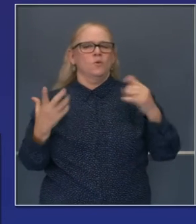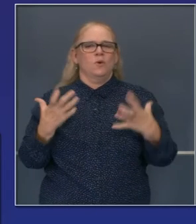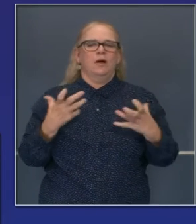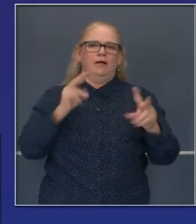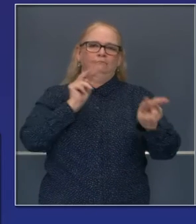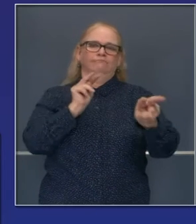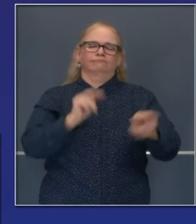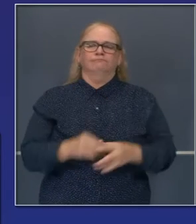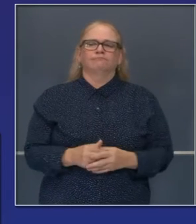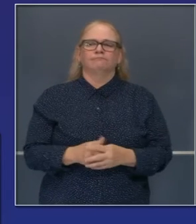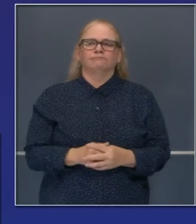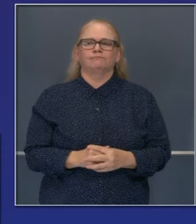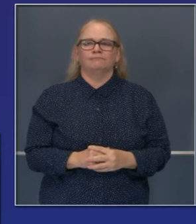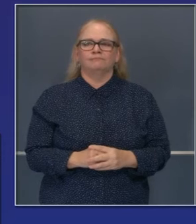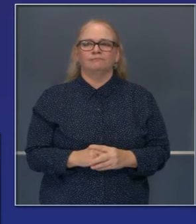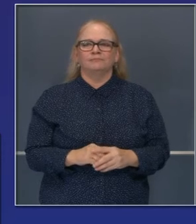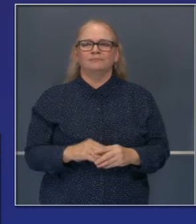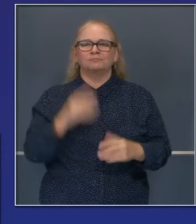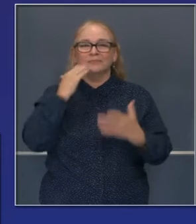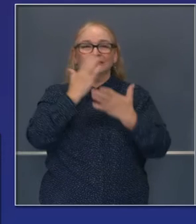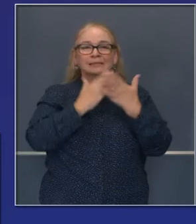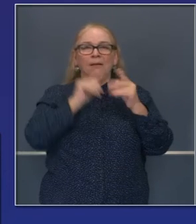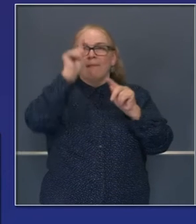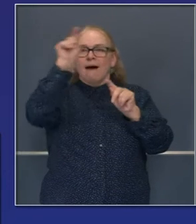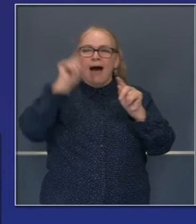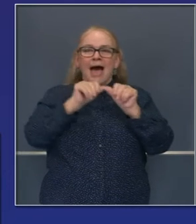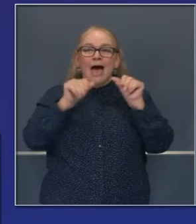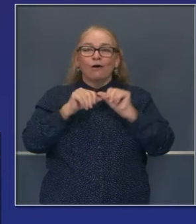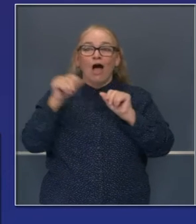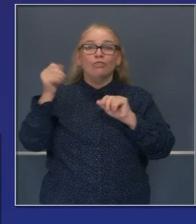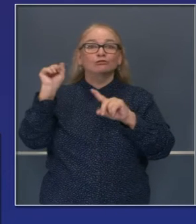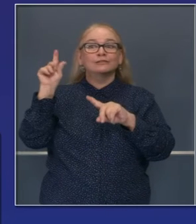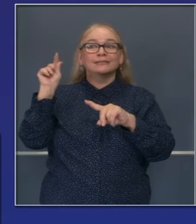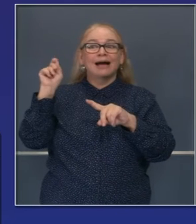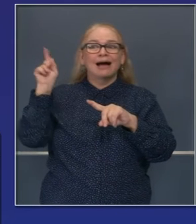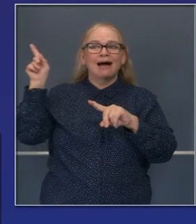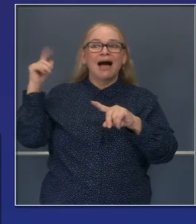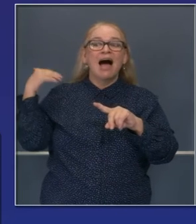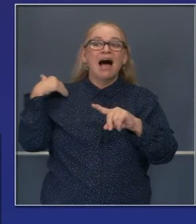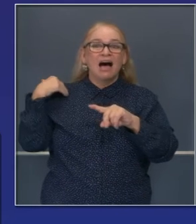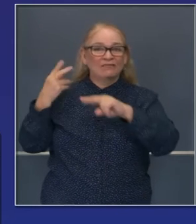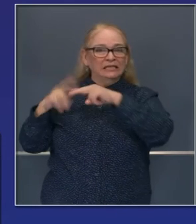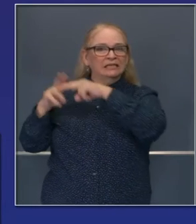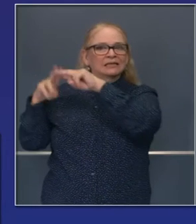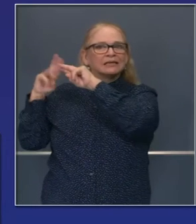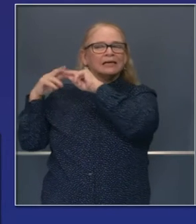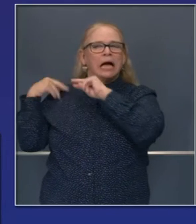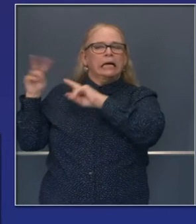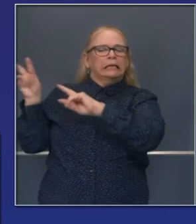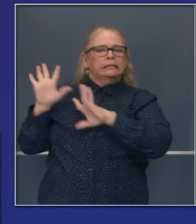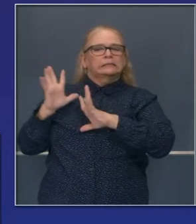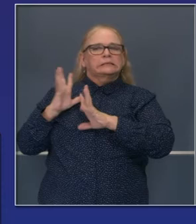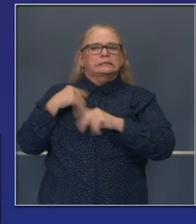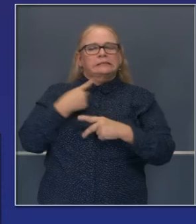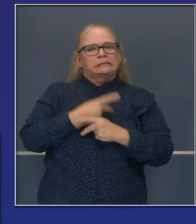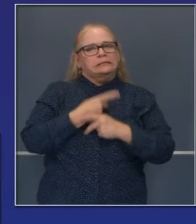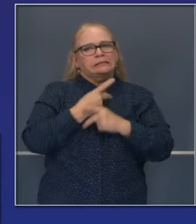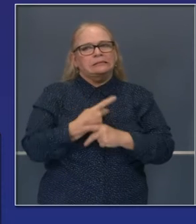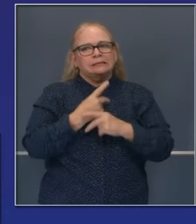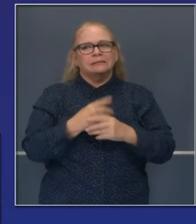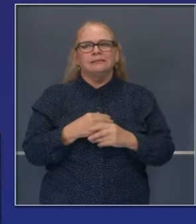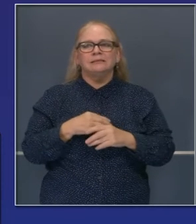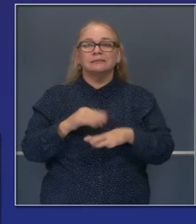casos. Y estamos viendo aumento en por lo menos 21 estados a lo ancho del país. Un recordatorio